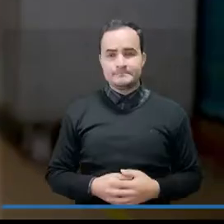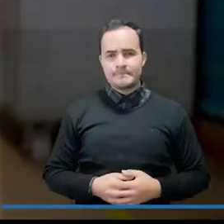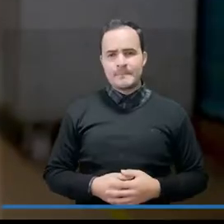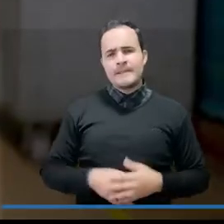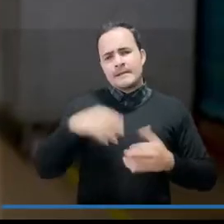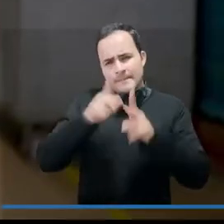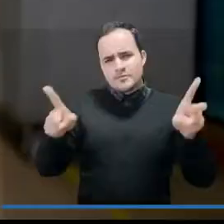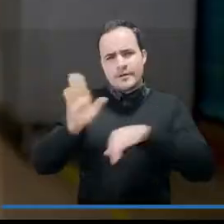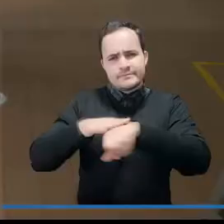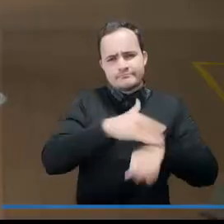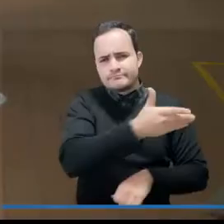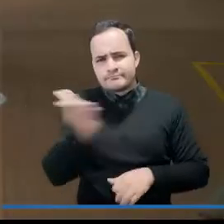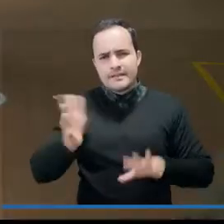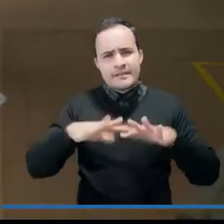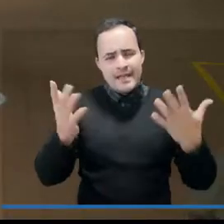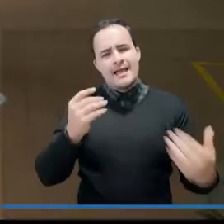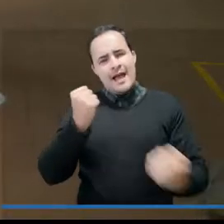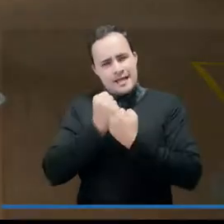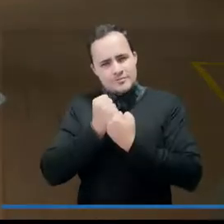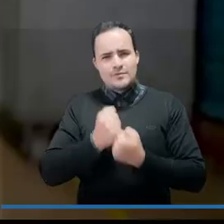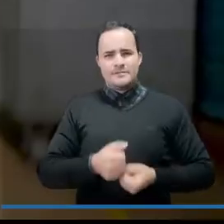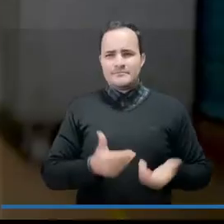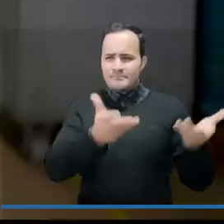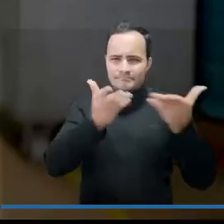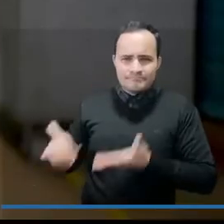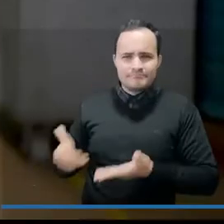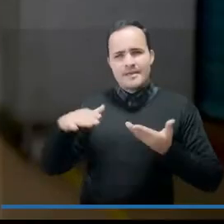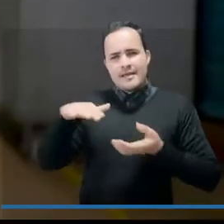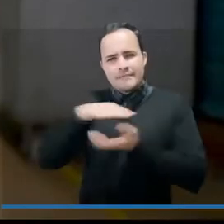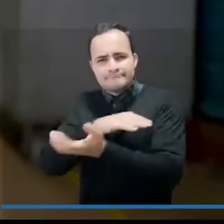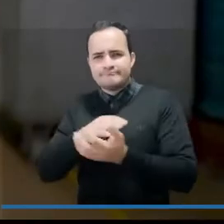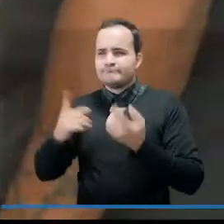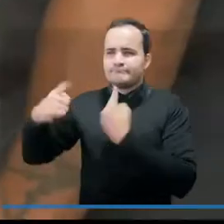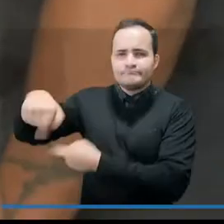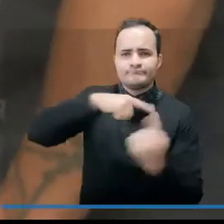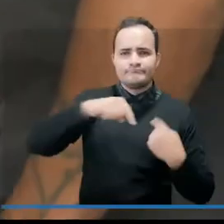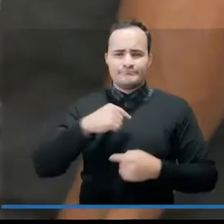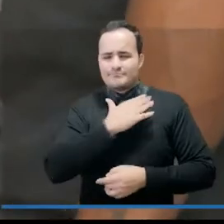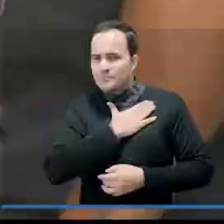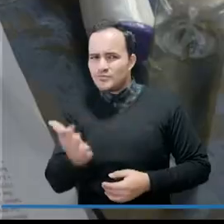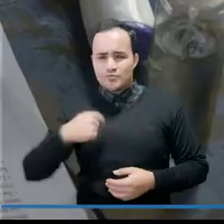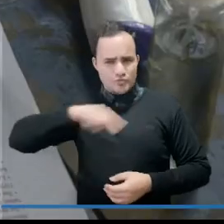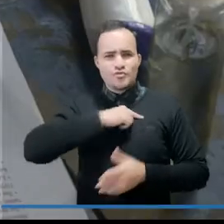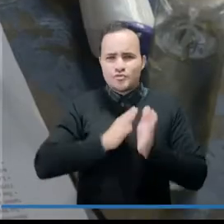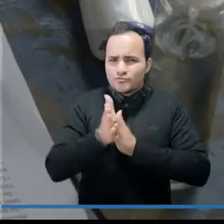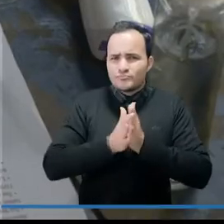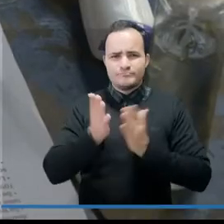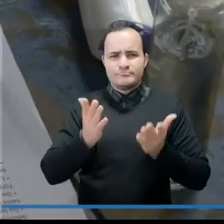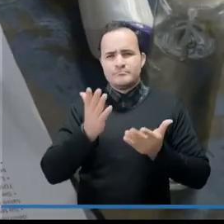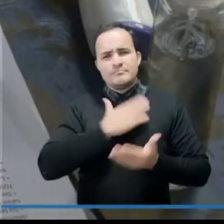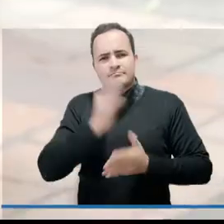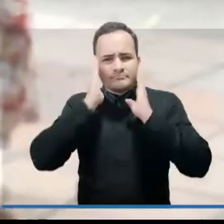Le pedimos a la gente que por favor nos apoyen, que vengan a nuestro centro comercial, que nos encontramos con todos los